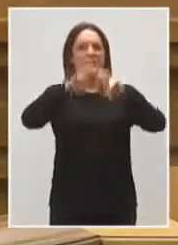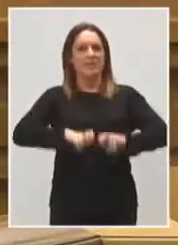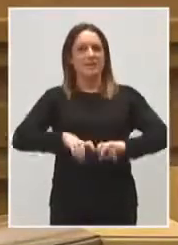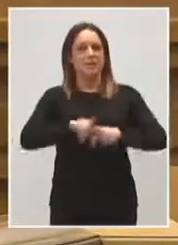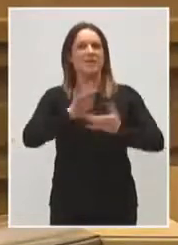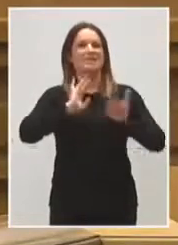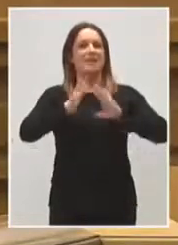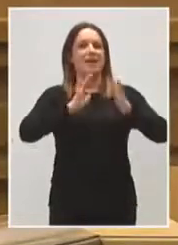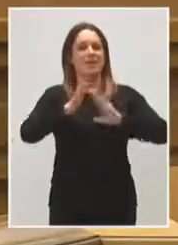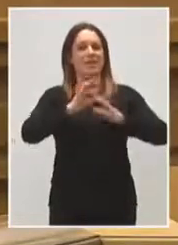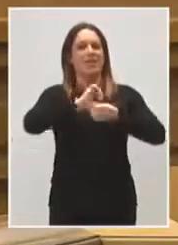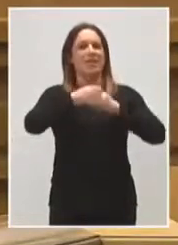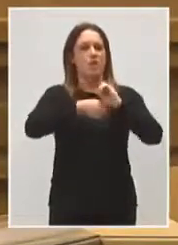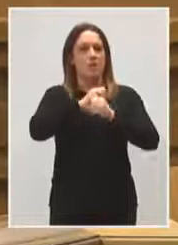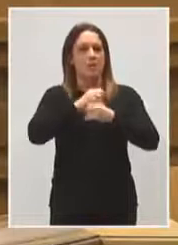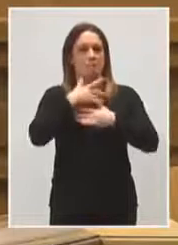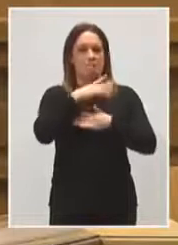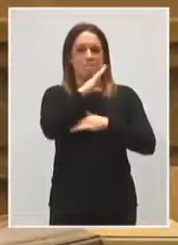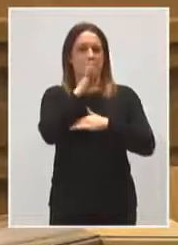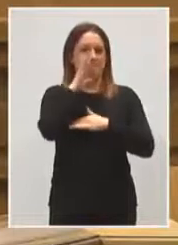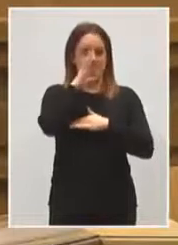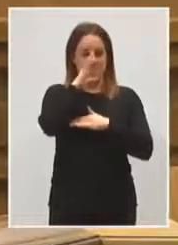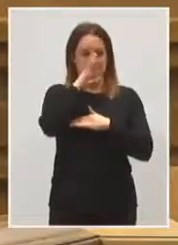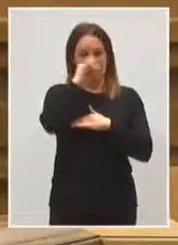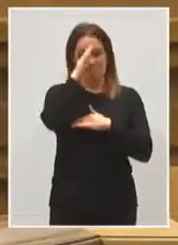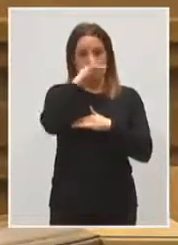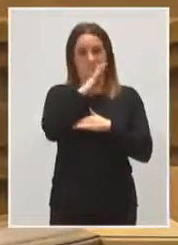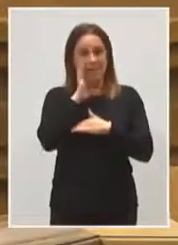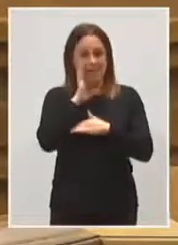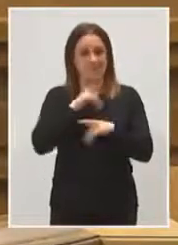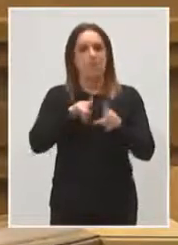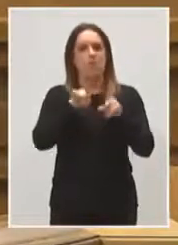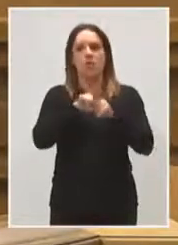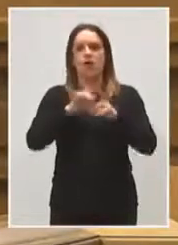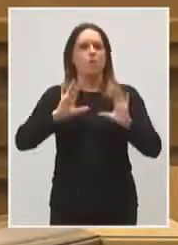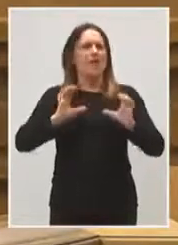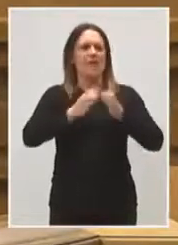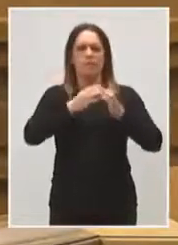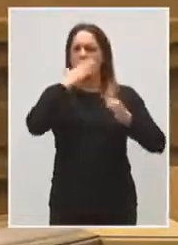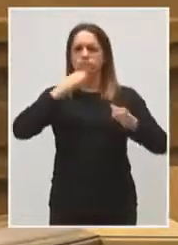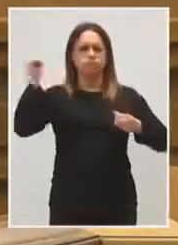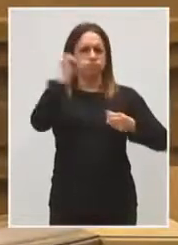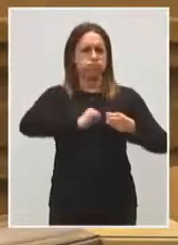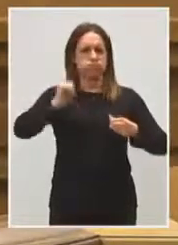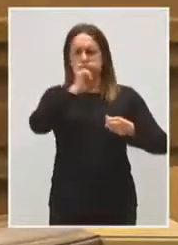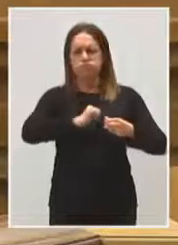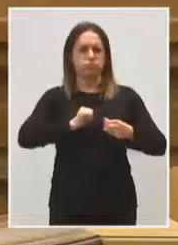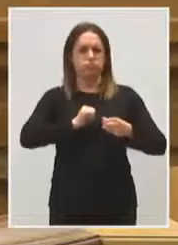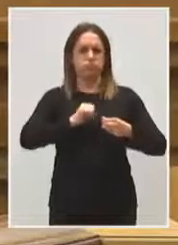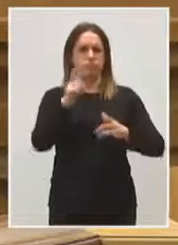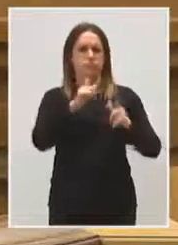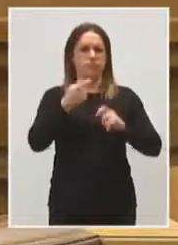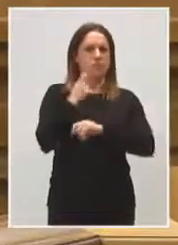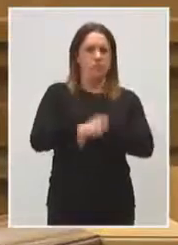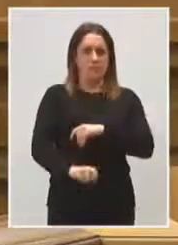celulares con células madre. Empezaremos este camino con un equipo magnífico, brillante, como tenemos en parapléjicos, que, además,